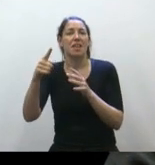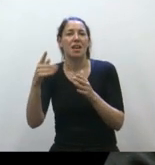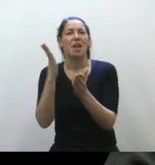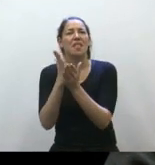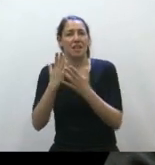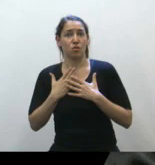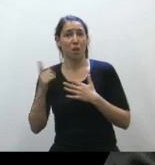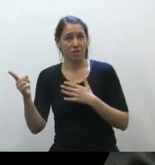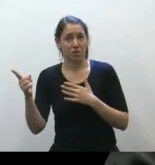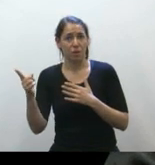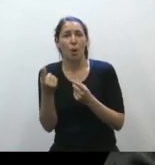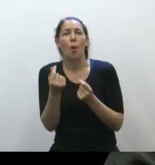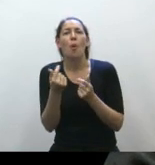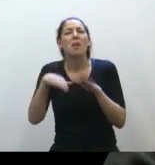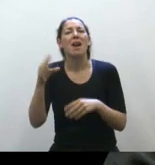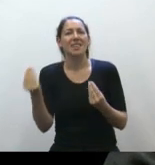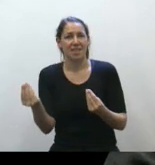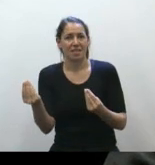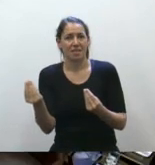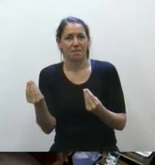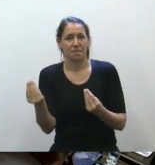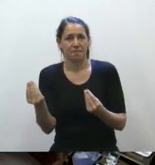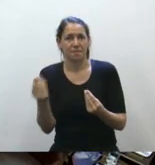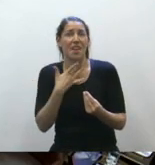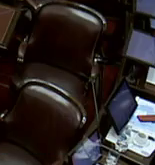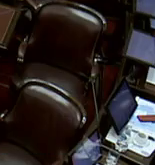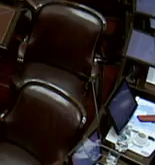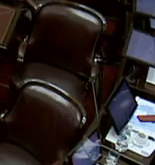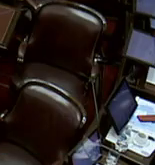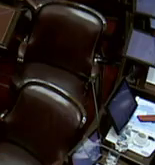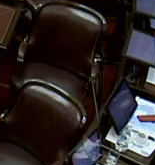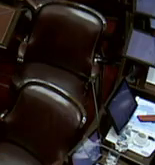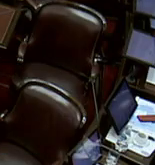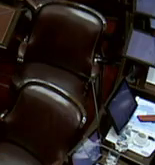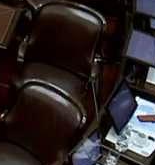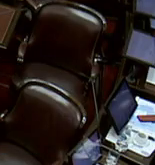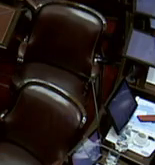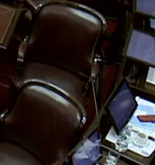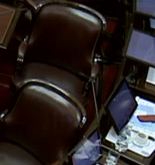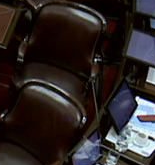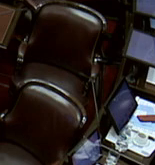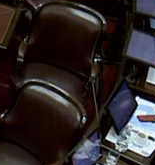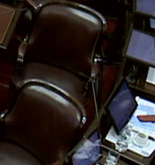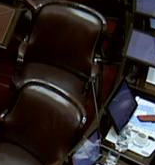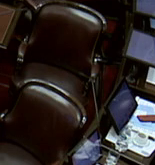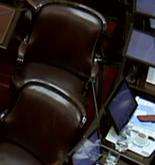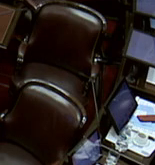¿Vale más ese deseo? Por lo menos es opinable. Déjenme creer.